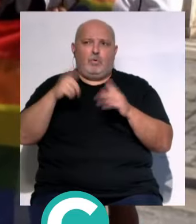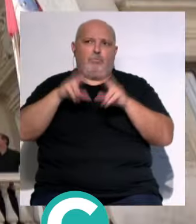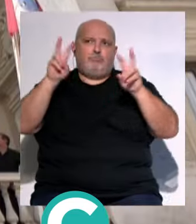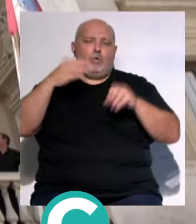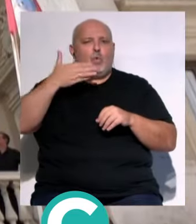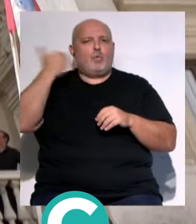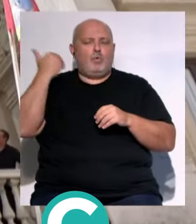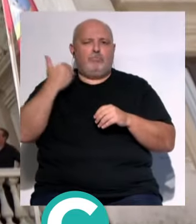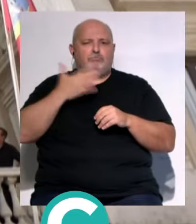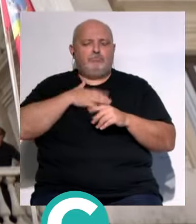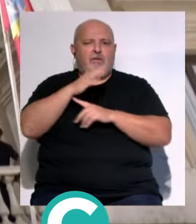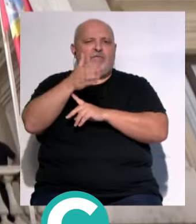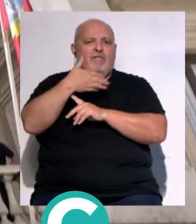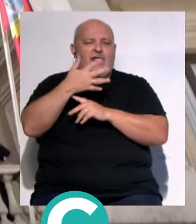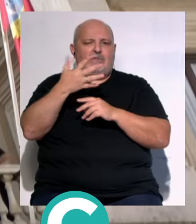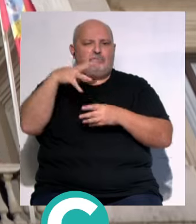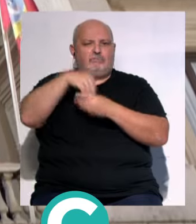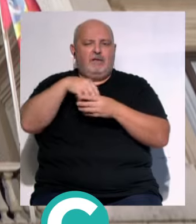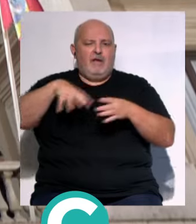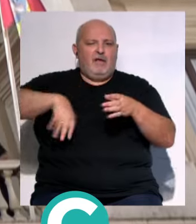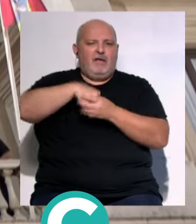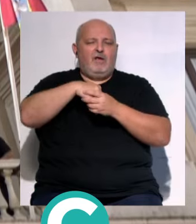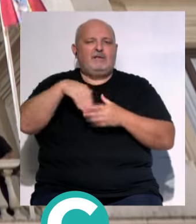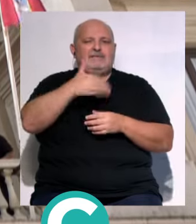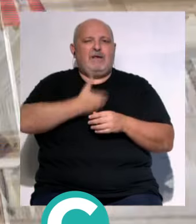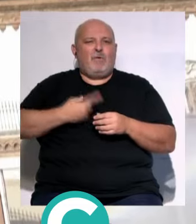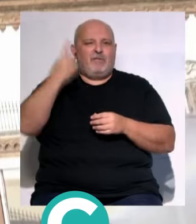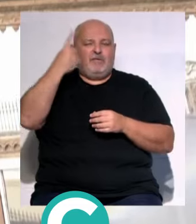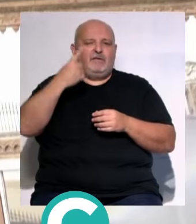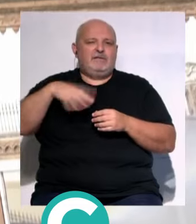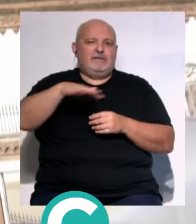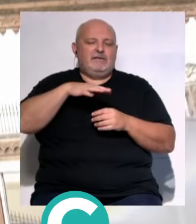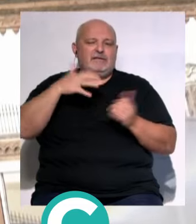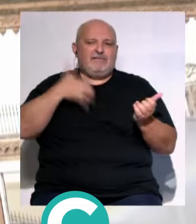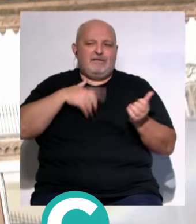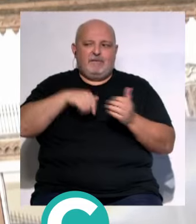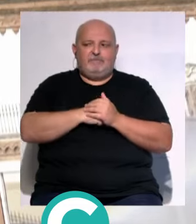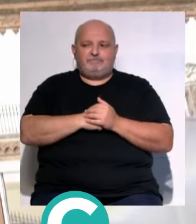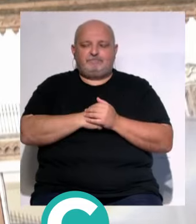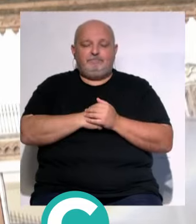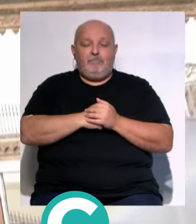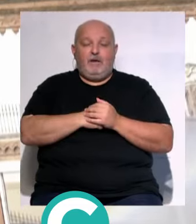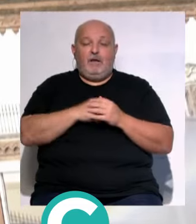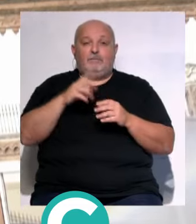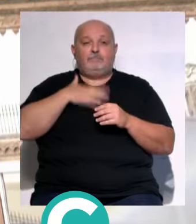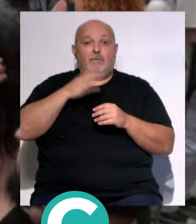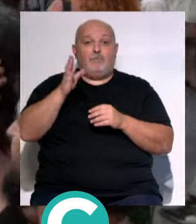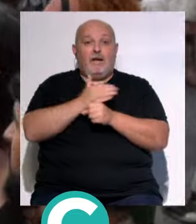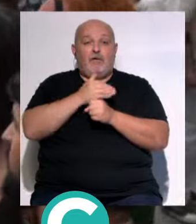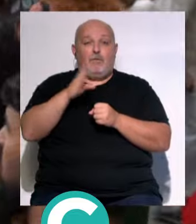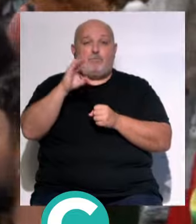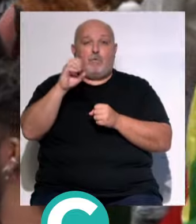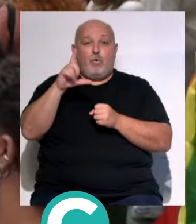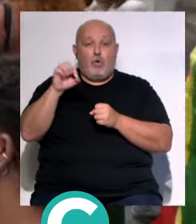orgullosa... su bandera inclusiva... ...que ya hizo en San Juan de Dios... ...y en la Plaza de Sevilla... ...además el Pópulo... ...huelve a ser